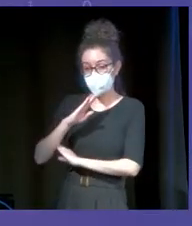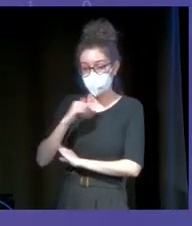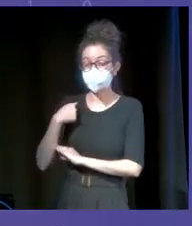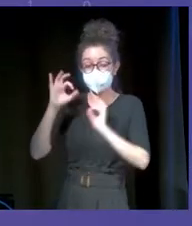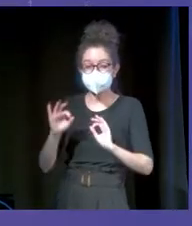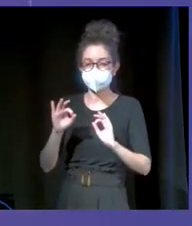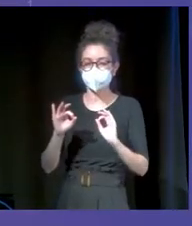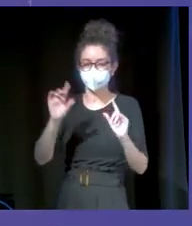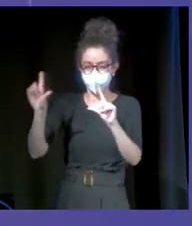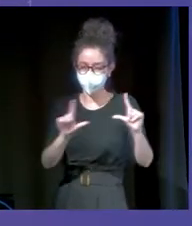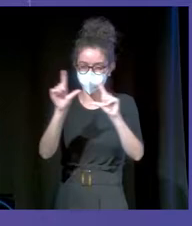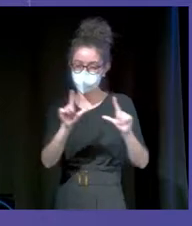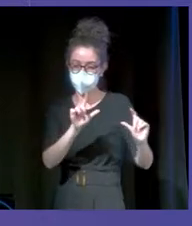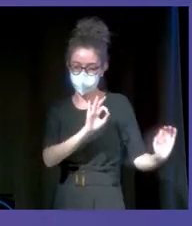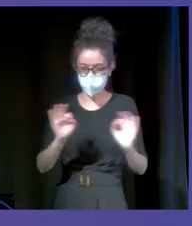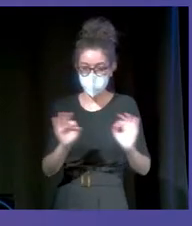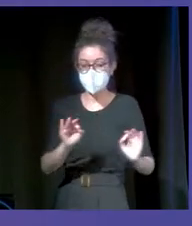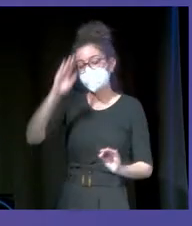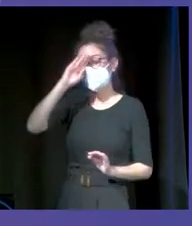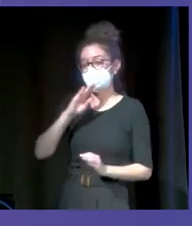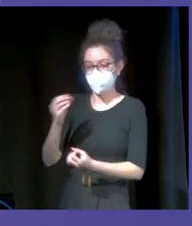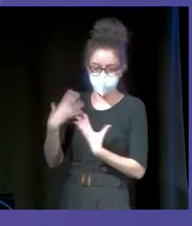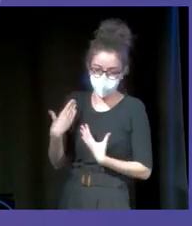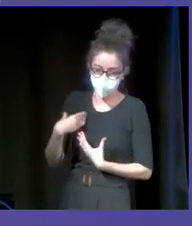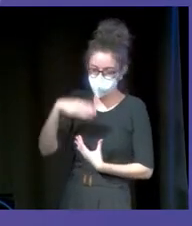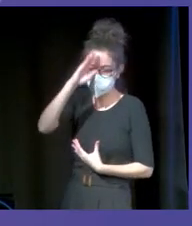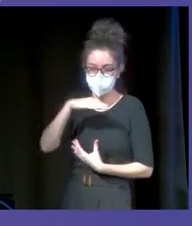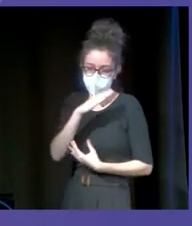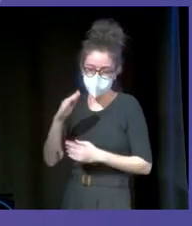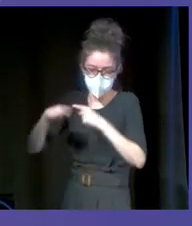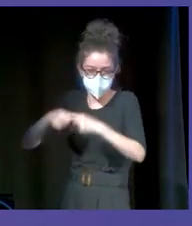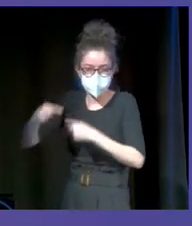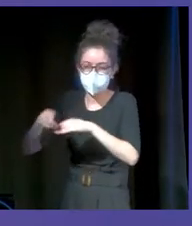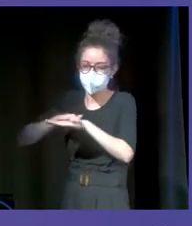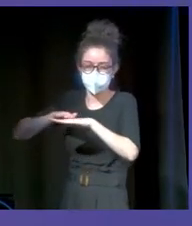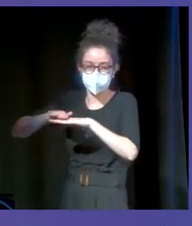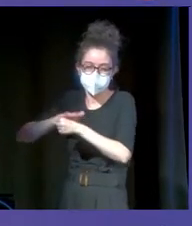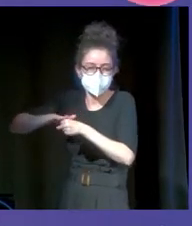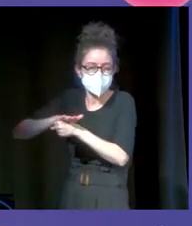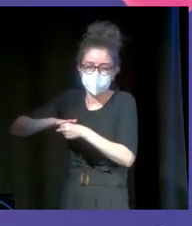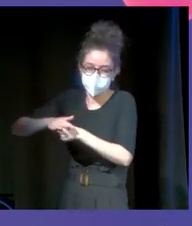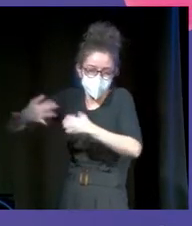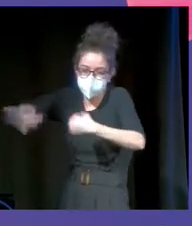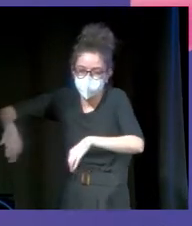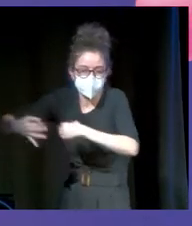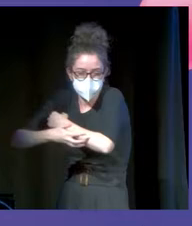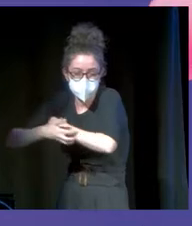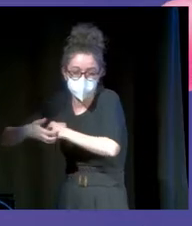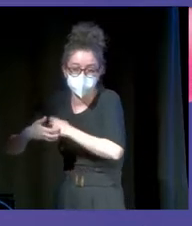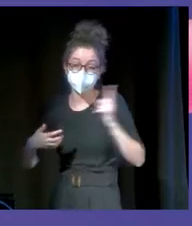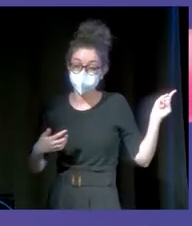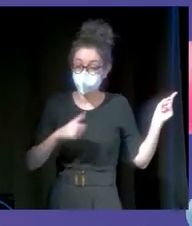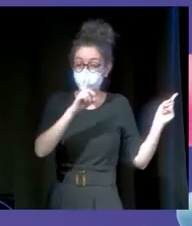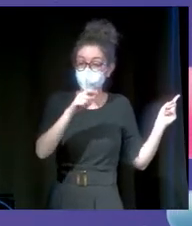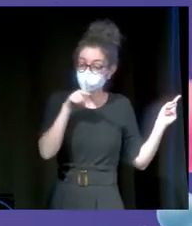preparando la presentación. Y me dijo una cosa muy importante. Mi familia viene de un barrio muy, muy, muy humilde. Y me dijo, mira la foto. Ahí se ve que